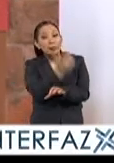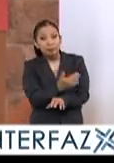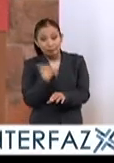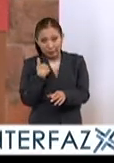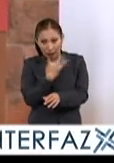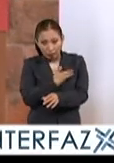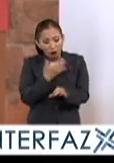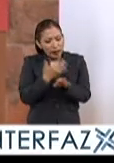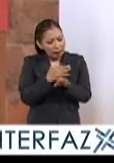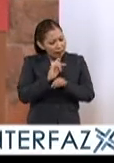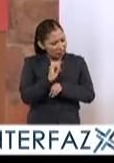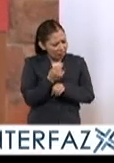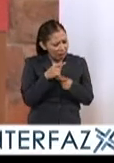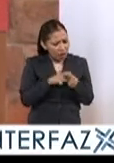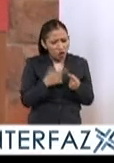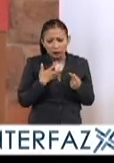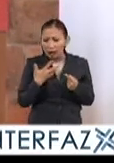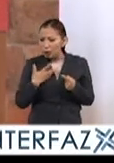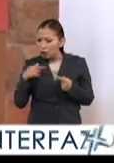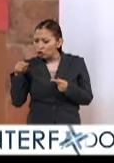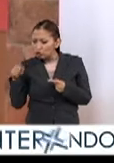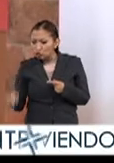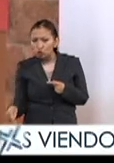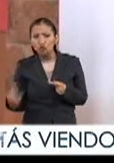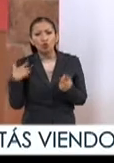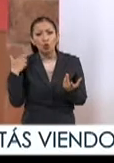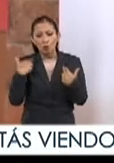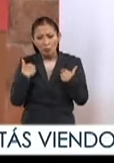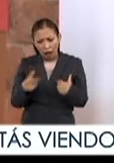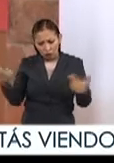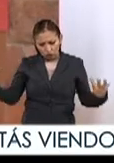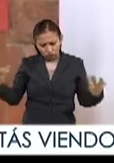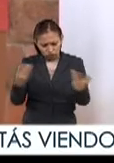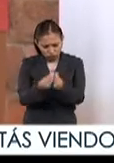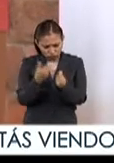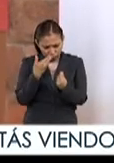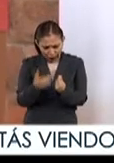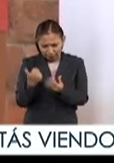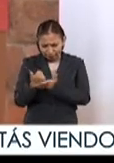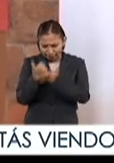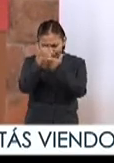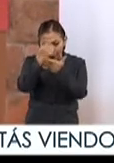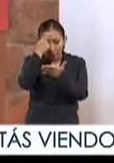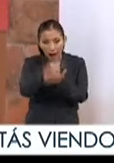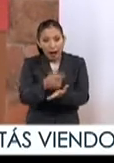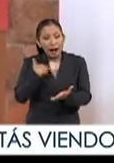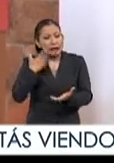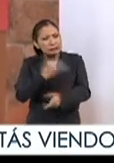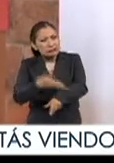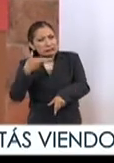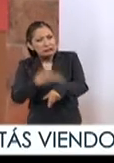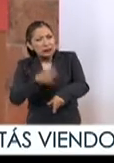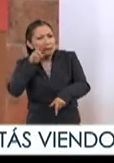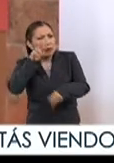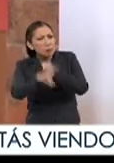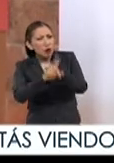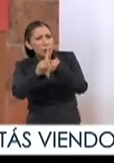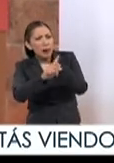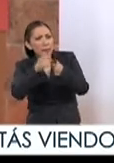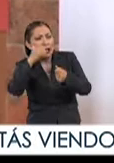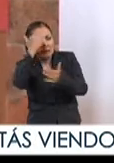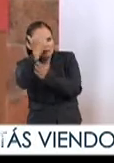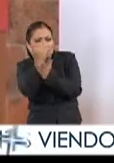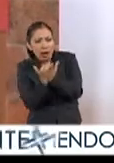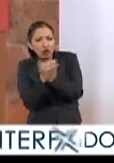Tenemos los medios técnicos y tenemos los medios humanos para hacer frente a este deterioro y mitigar el